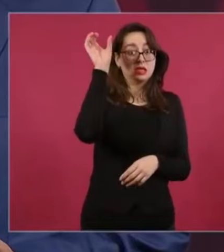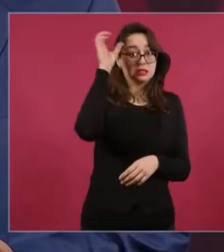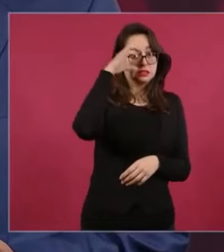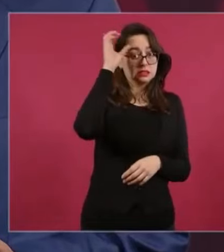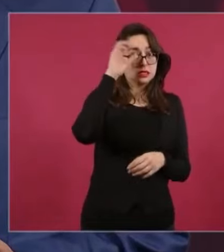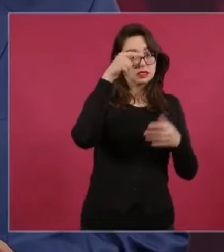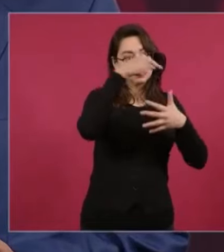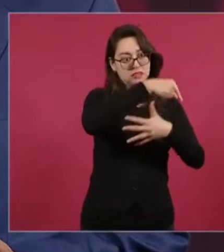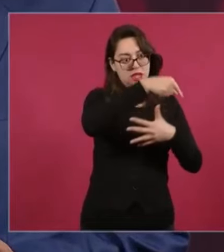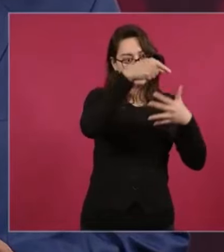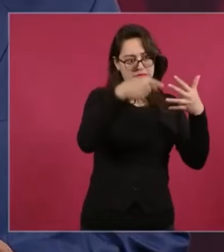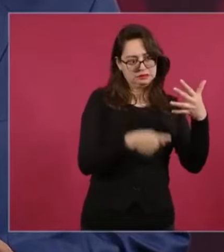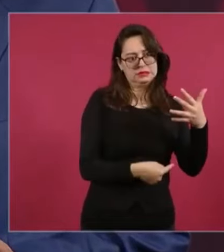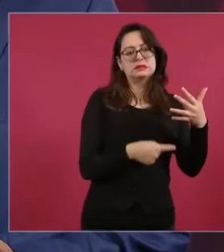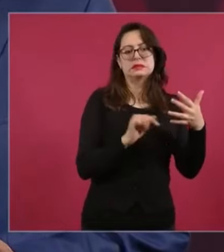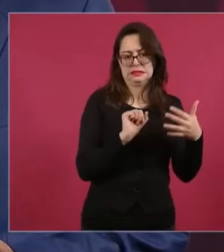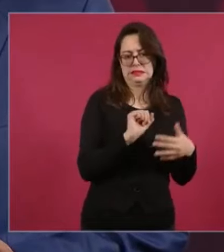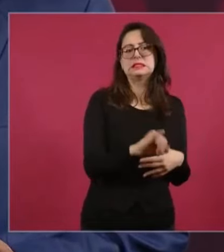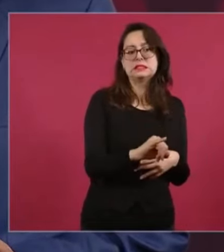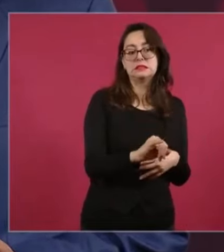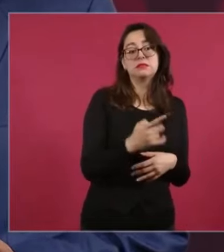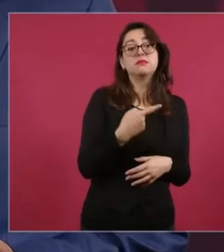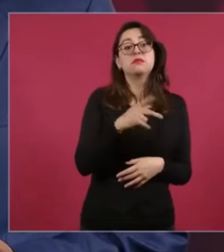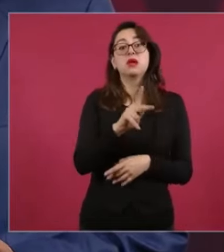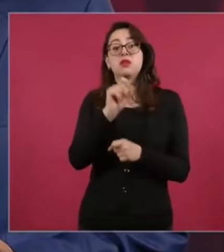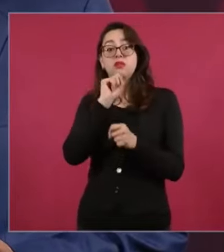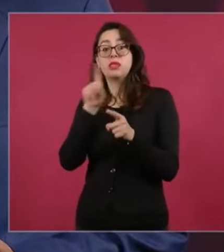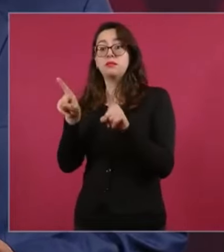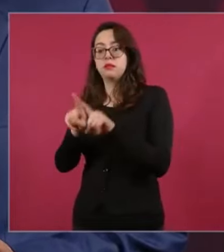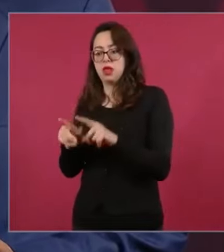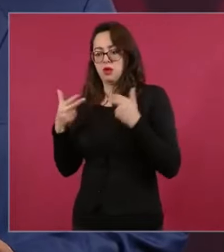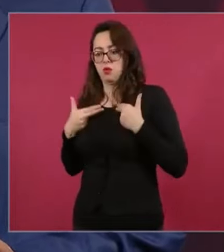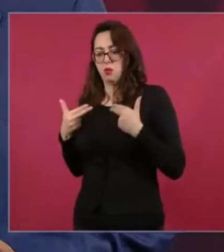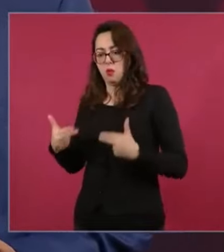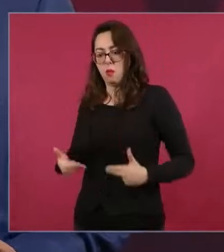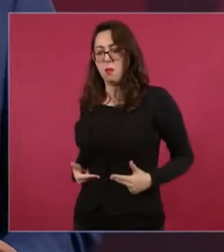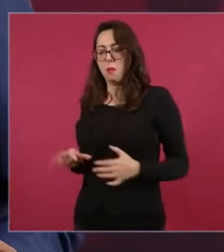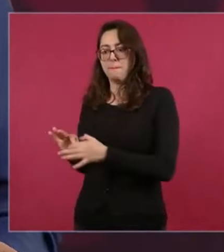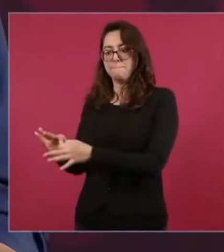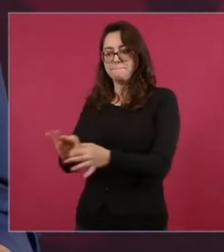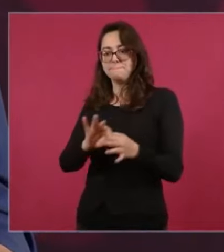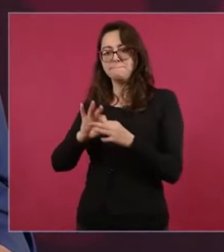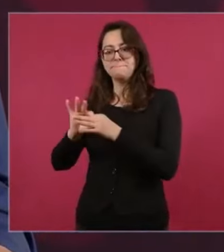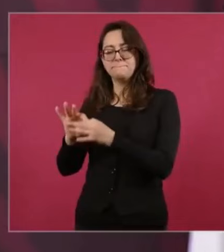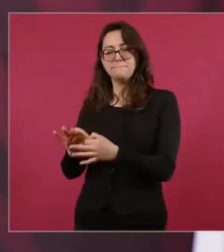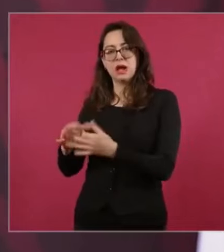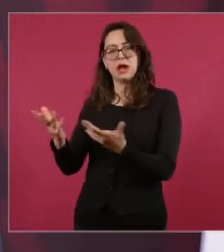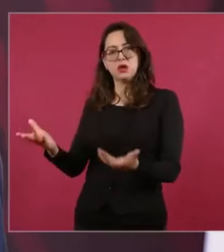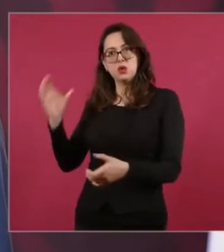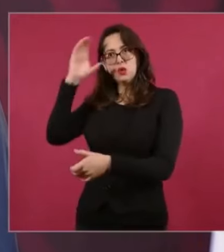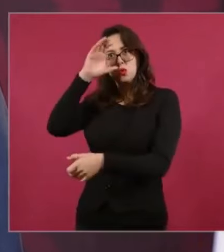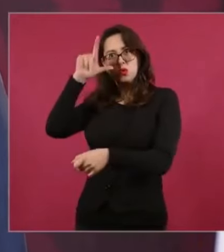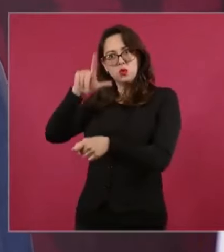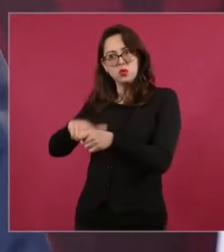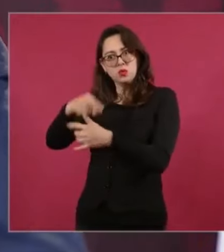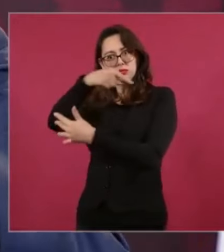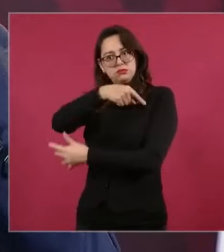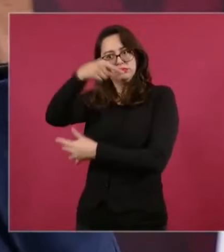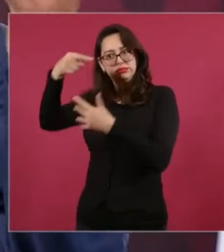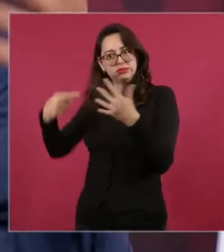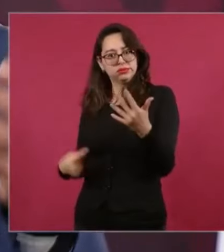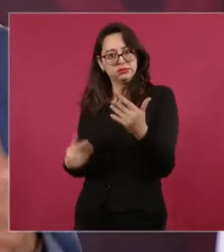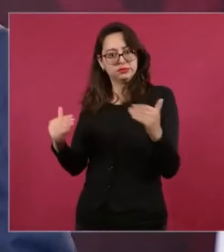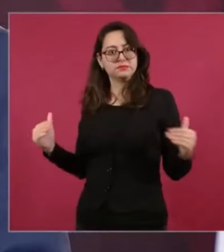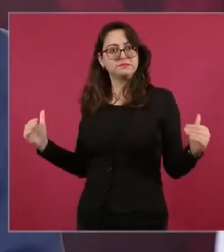Vamos a dar a conocer el programa de becas que ha